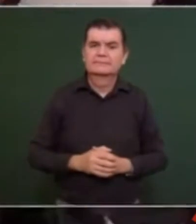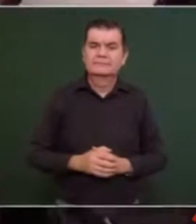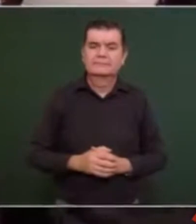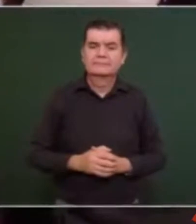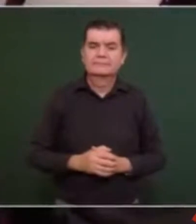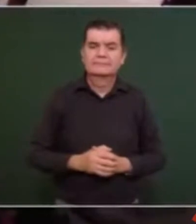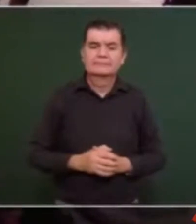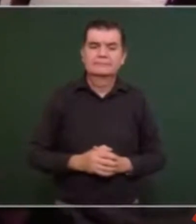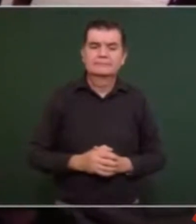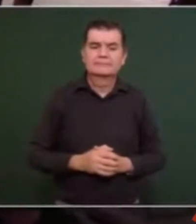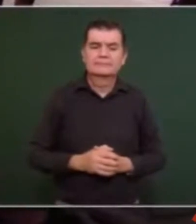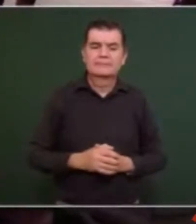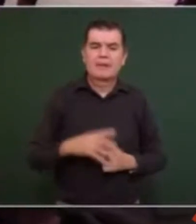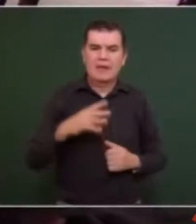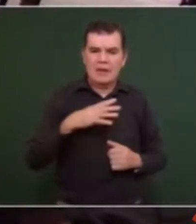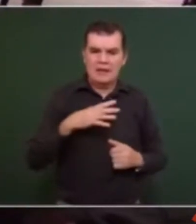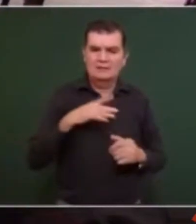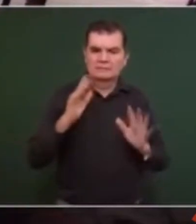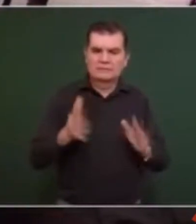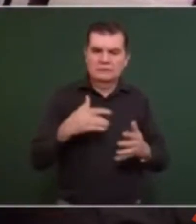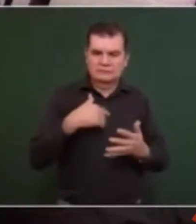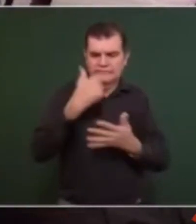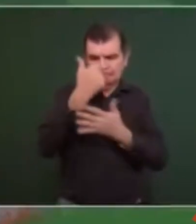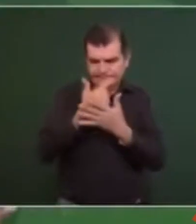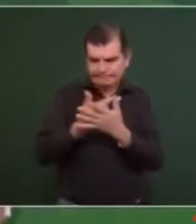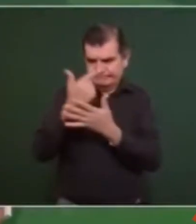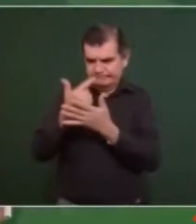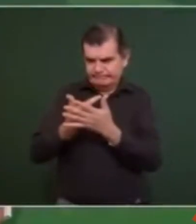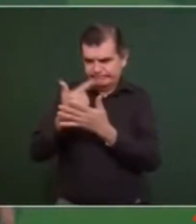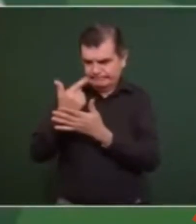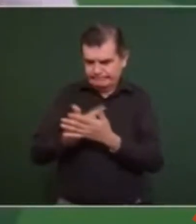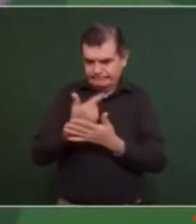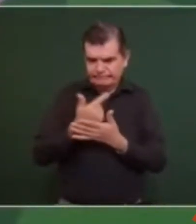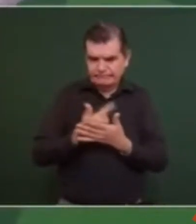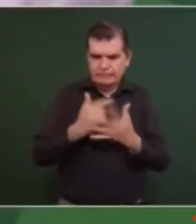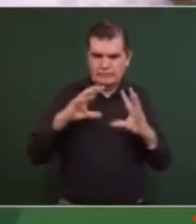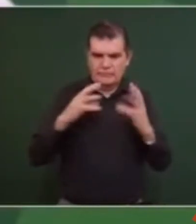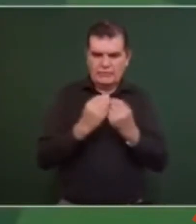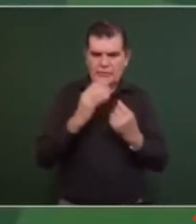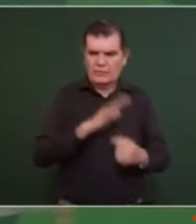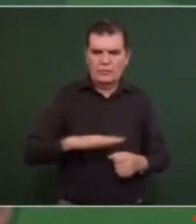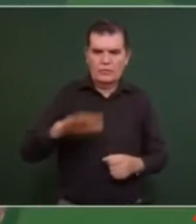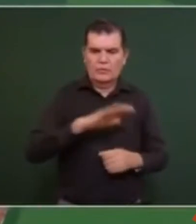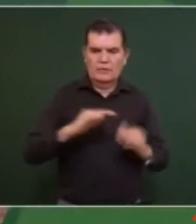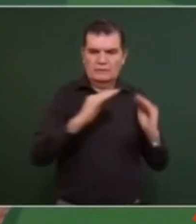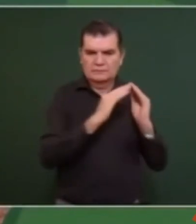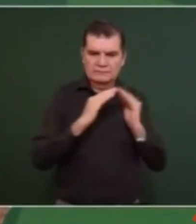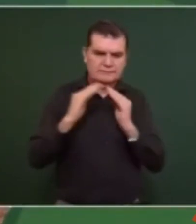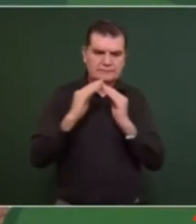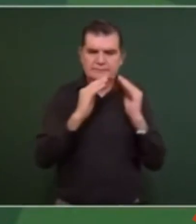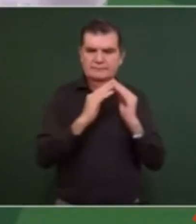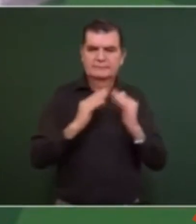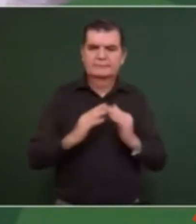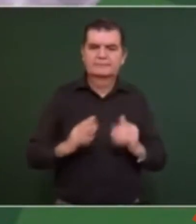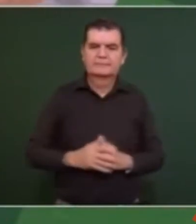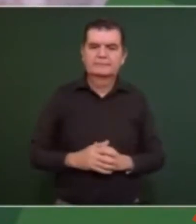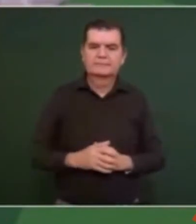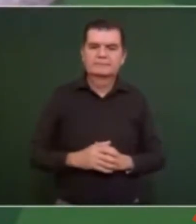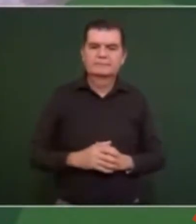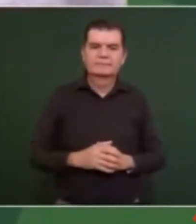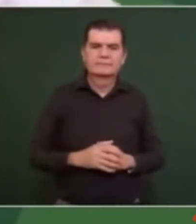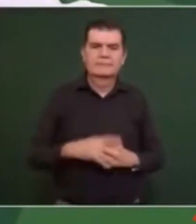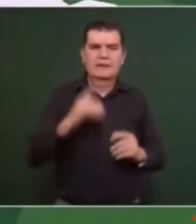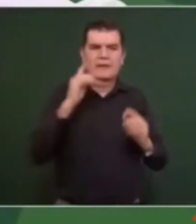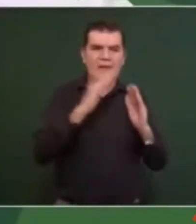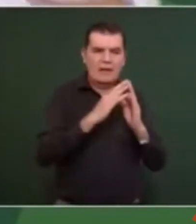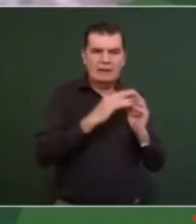y ya hicieron el censo de todas las viviendas. Fueron casa